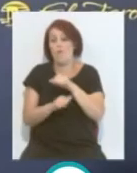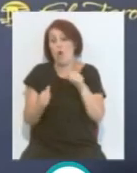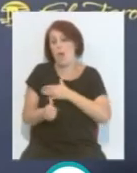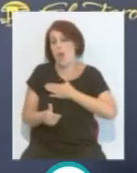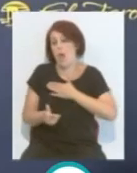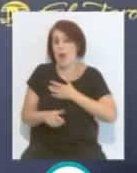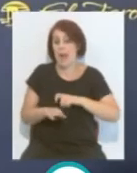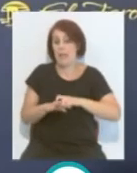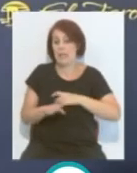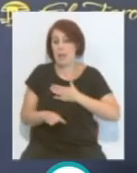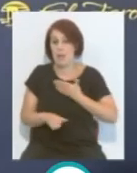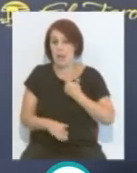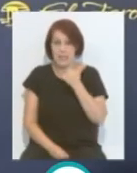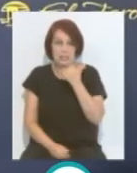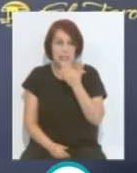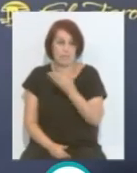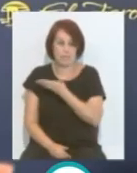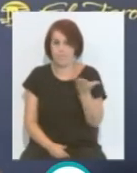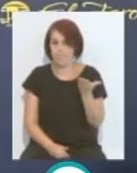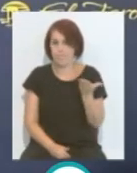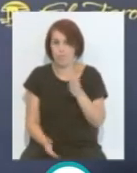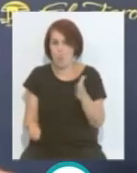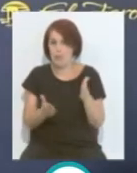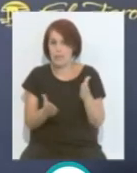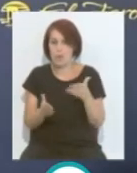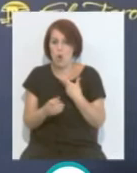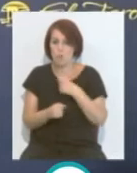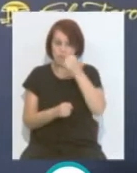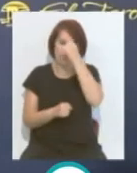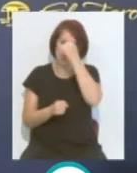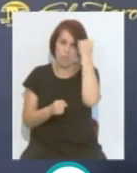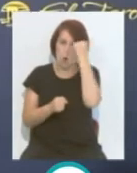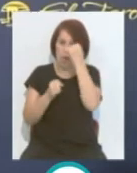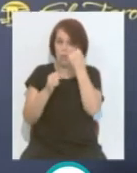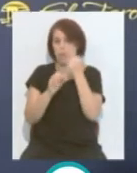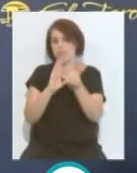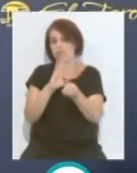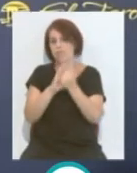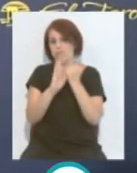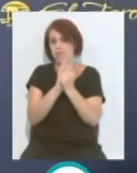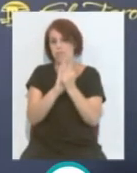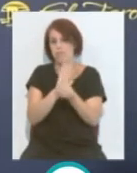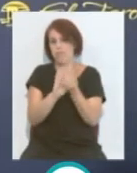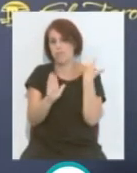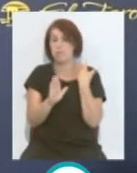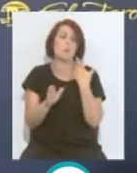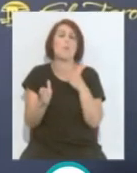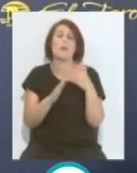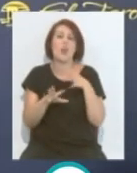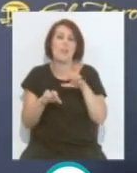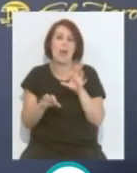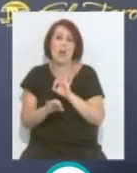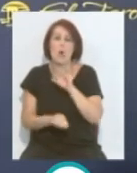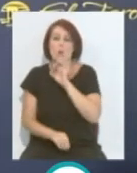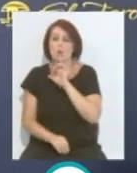ser. Casi que todo lo demás esos momentos los ha borrado. Han pasado como un momento de aprendizaje o como una anécdota, digamos,